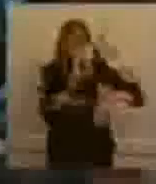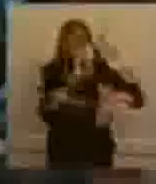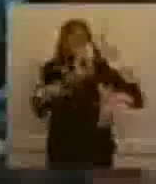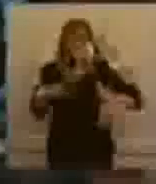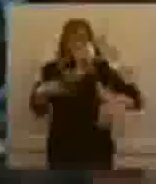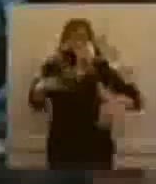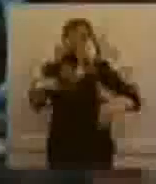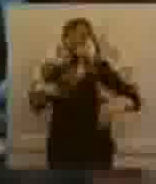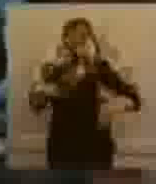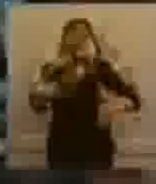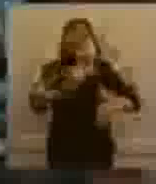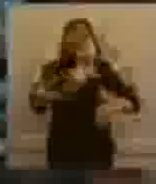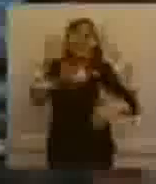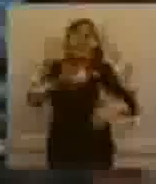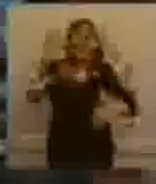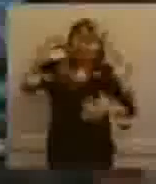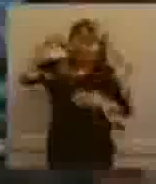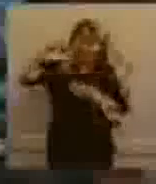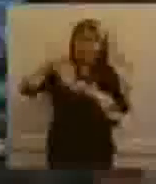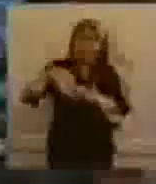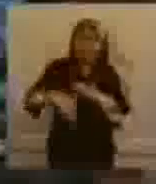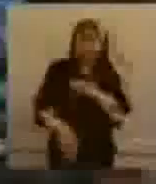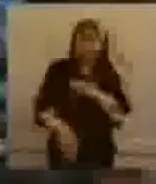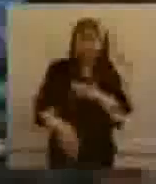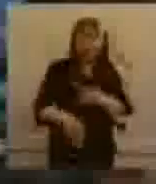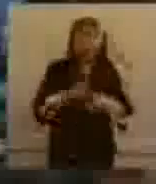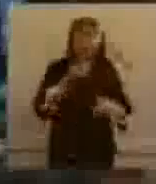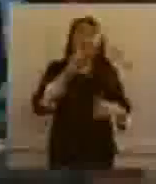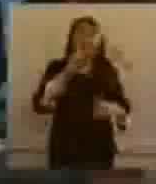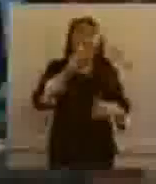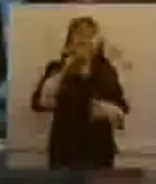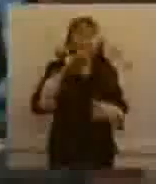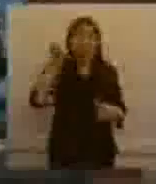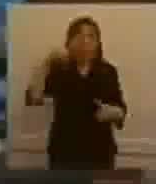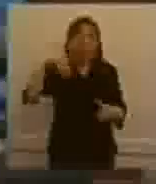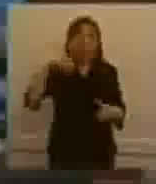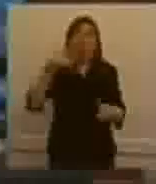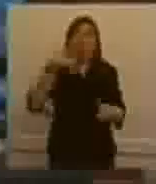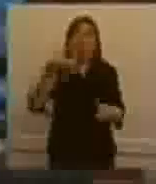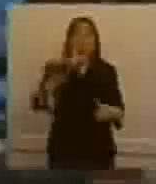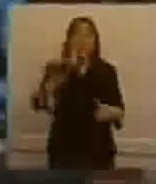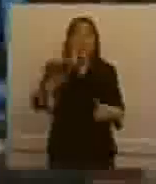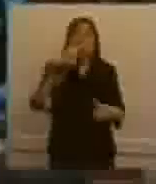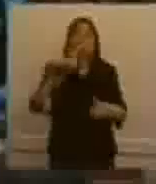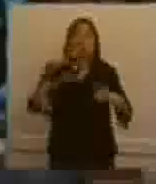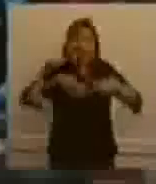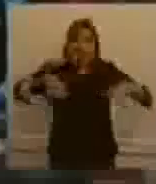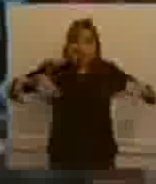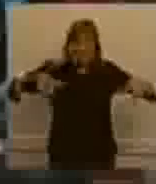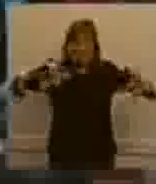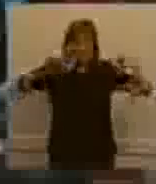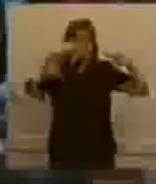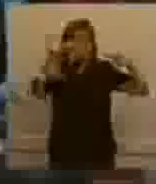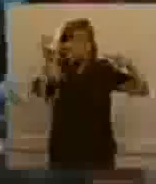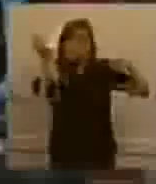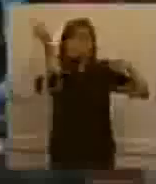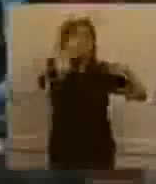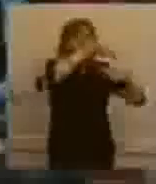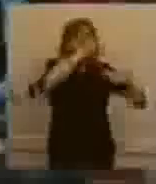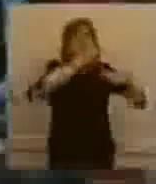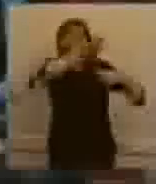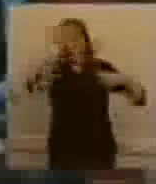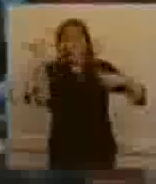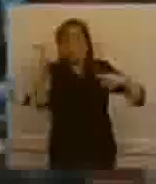Angostura, allá en Barcelona Fuentes, el senador puede dar fe, igual que el gobernador, que cayó en Villa de Angostura, además de